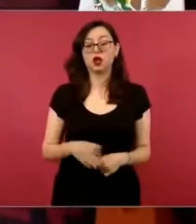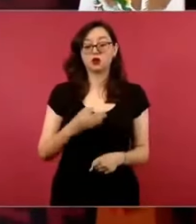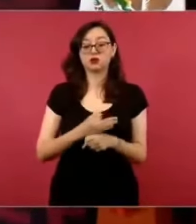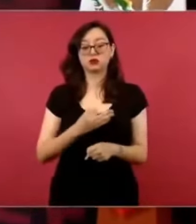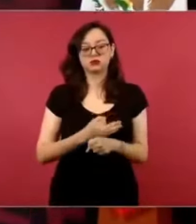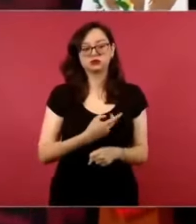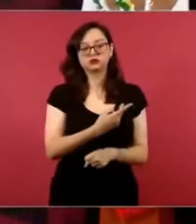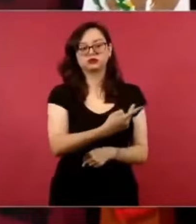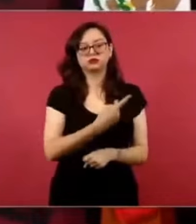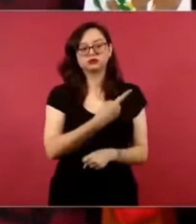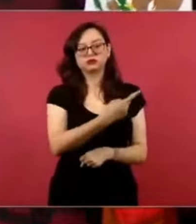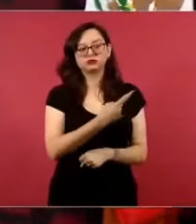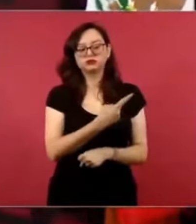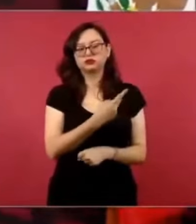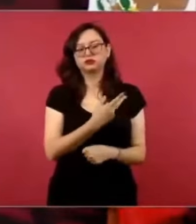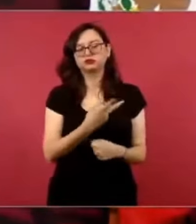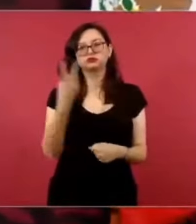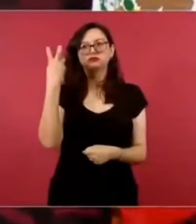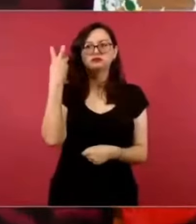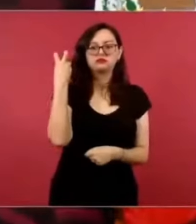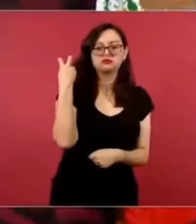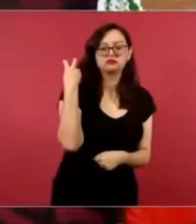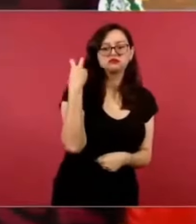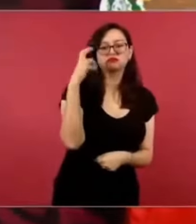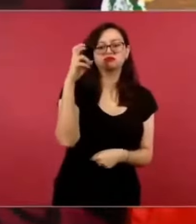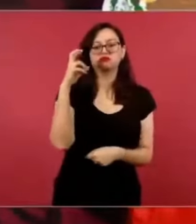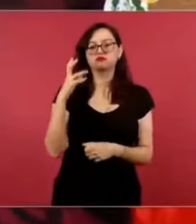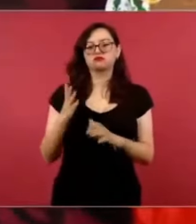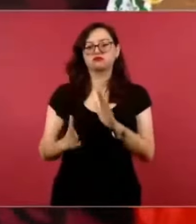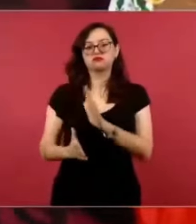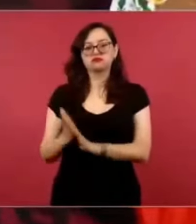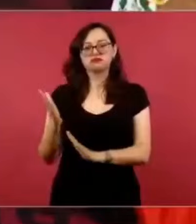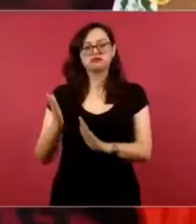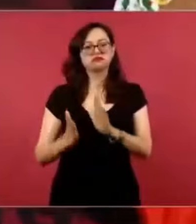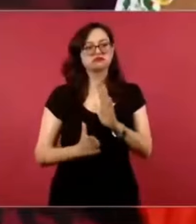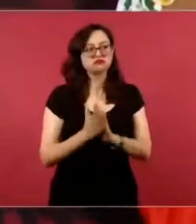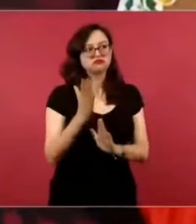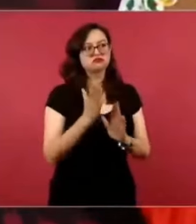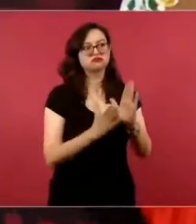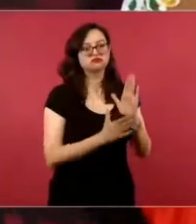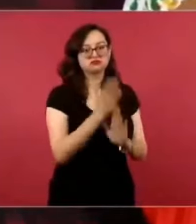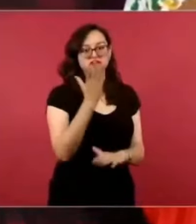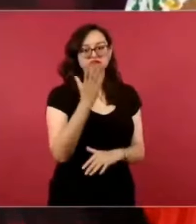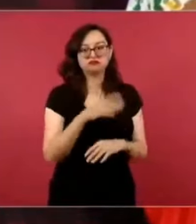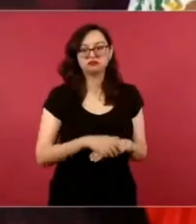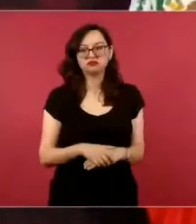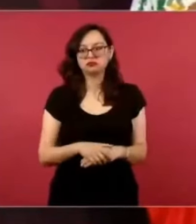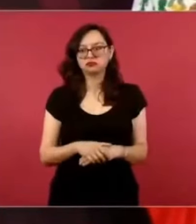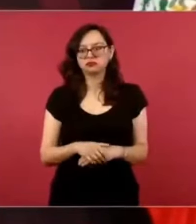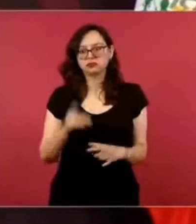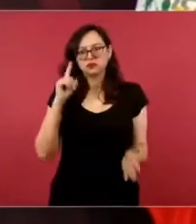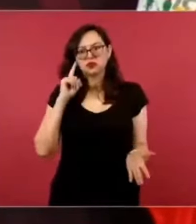de manera conjunta, yo creo que es algo también inédito,